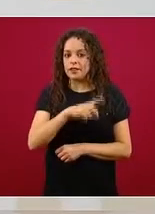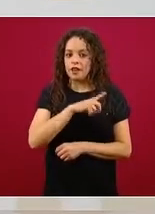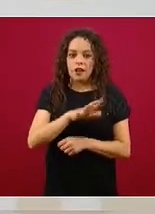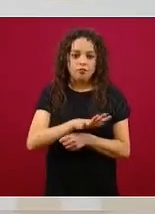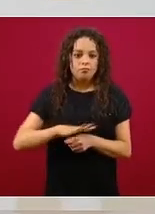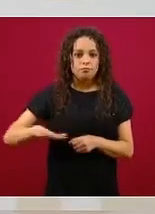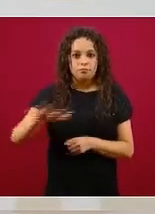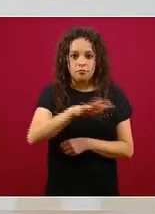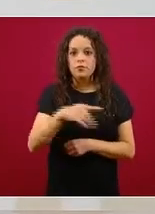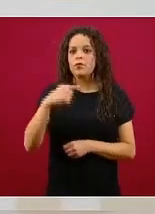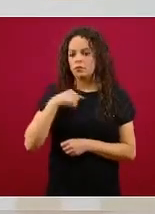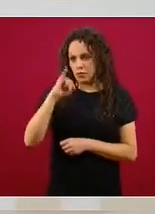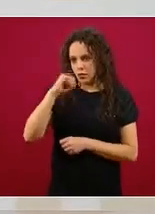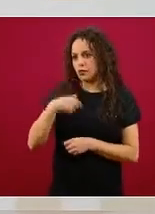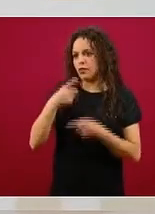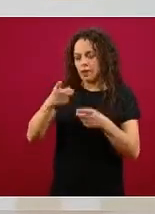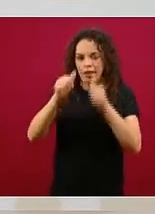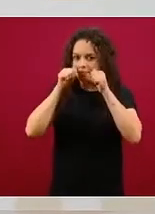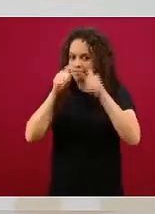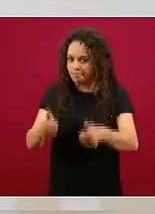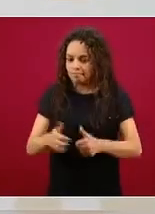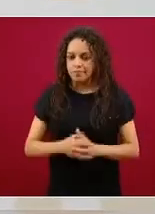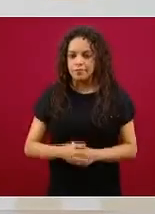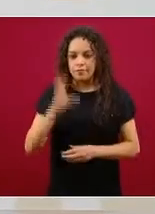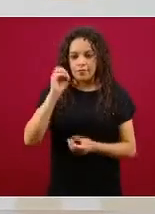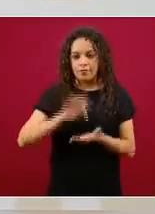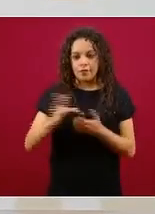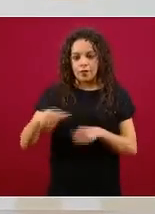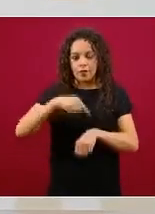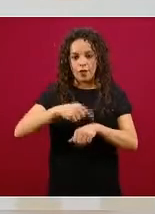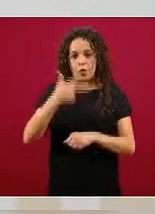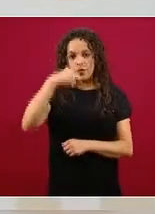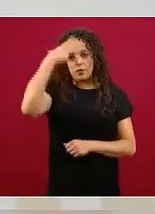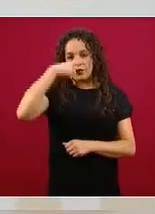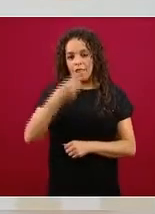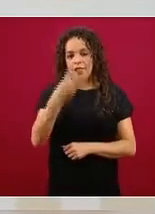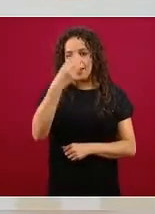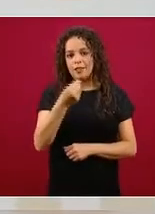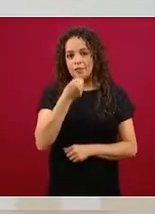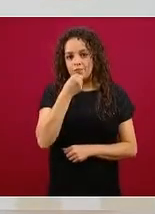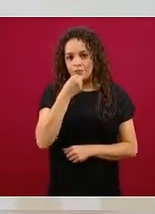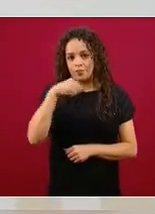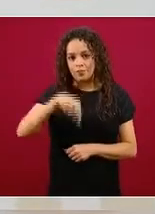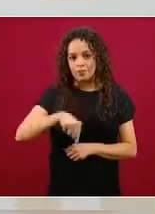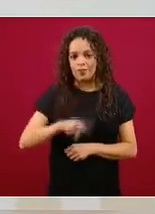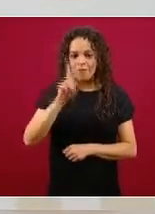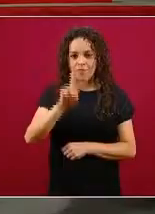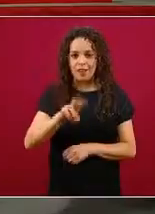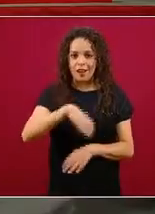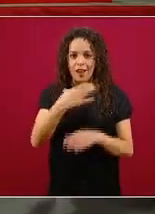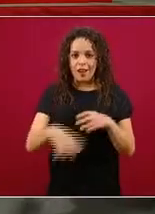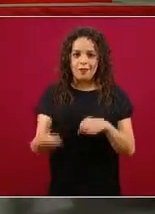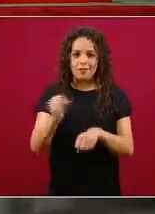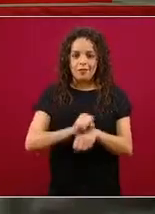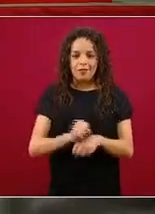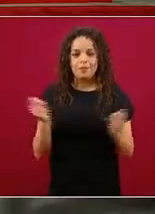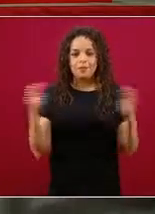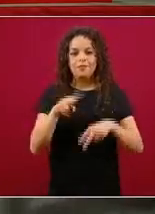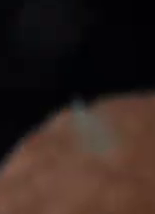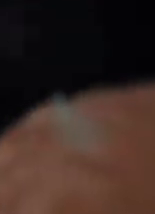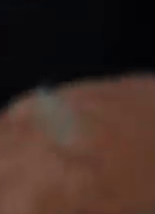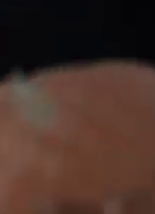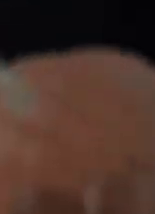para servirle muchas gracias son las 20.03 aquí acabamos la semana en viernes nos vemos mañana gracias